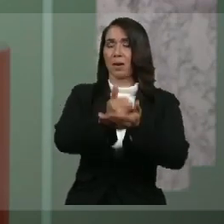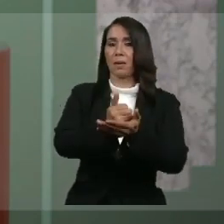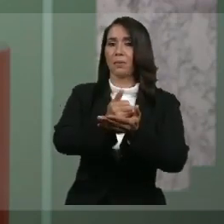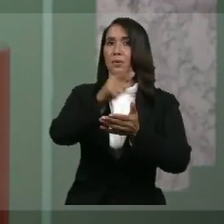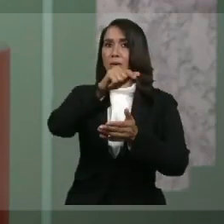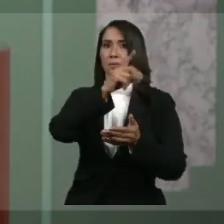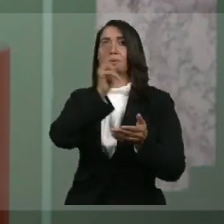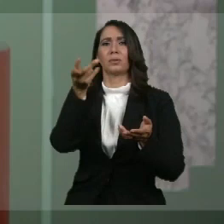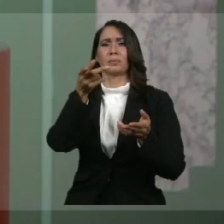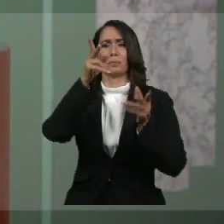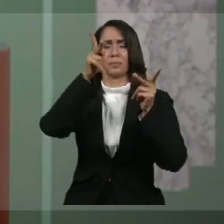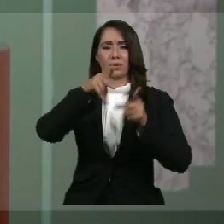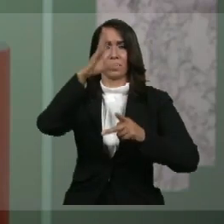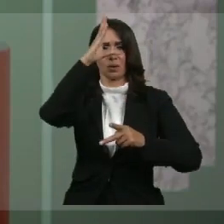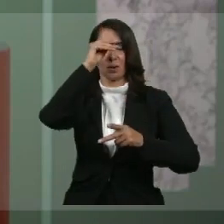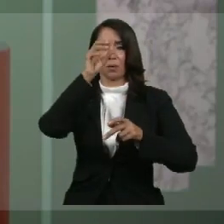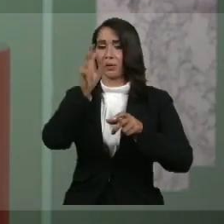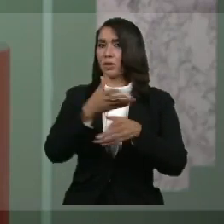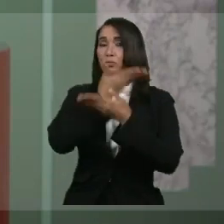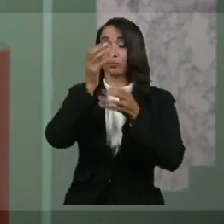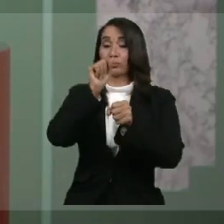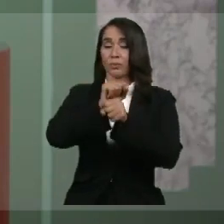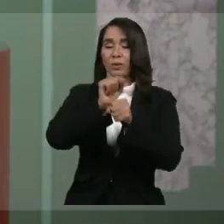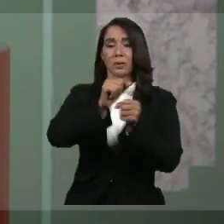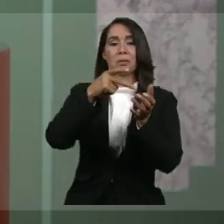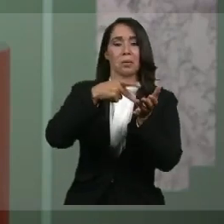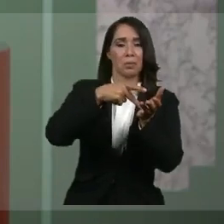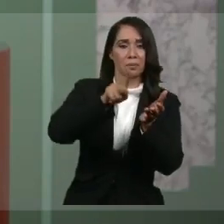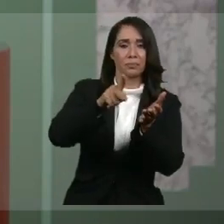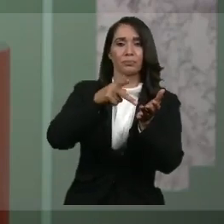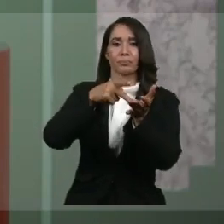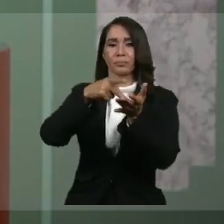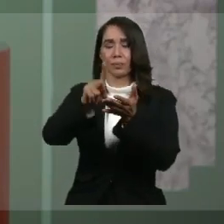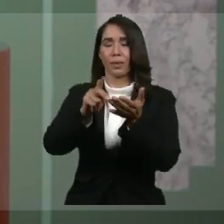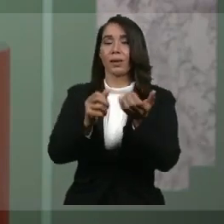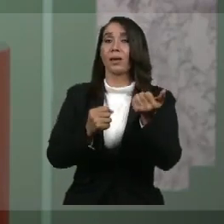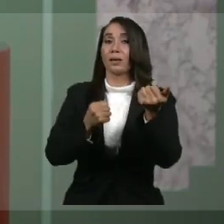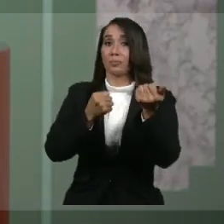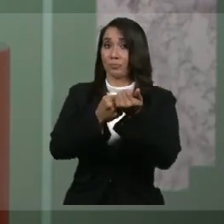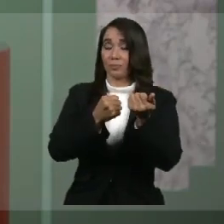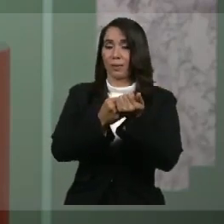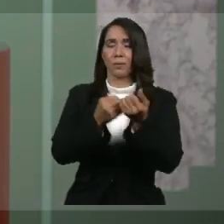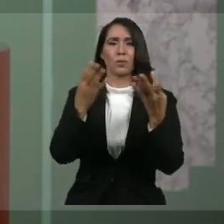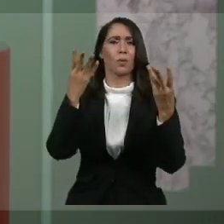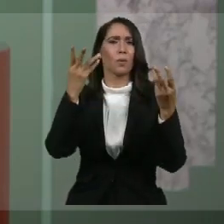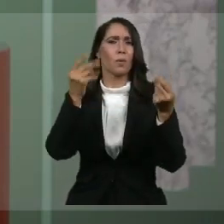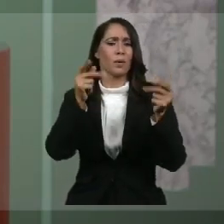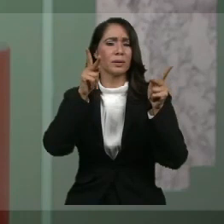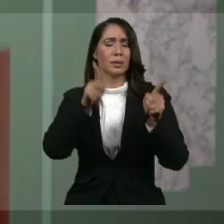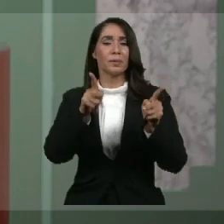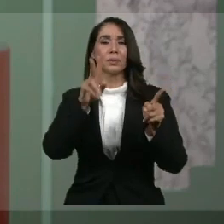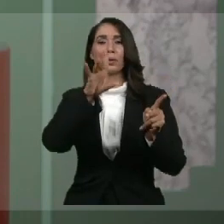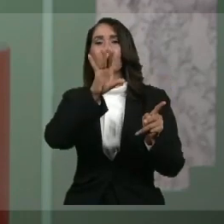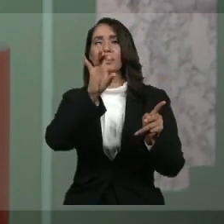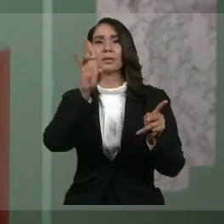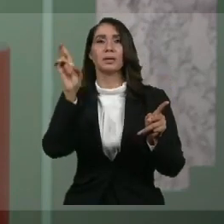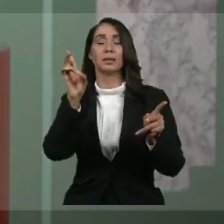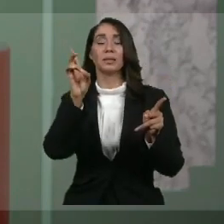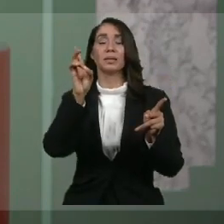sector privado y ya ha realizado su primer desembolso a más de 707 mil empleados,